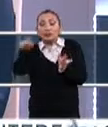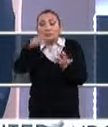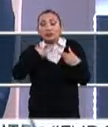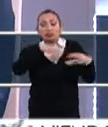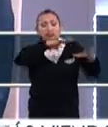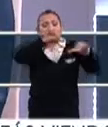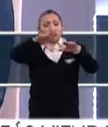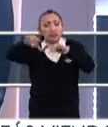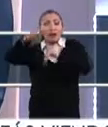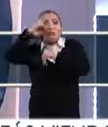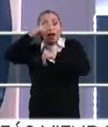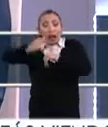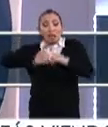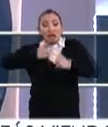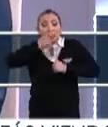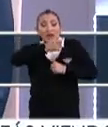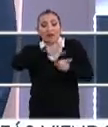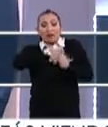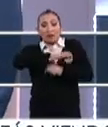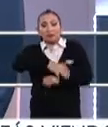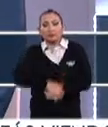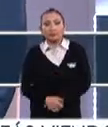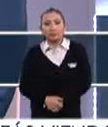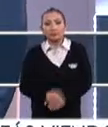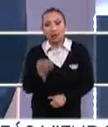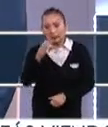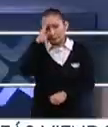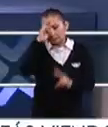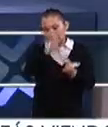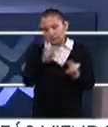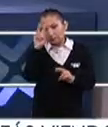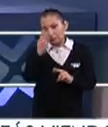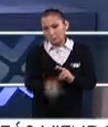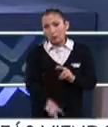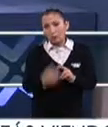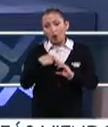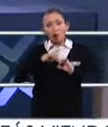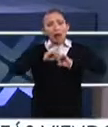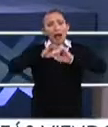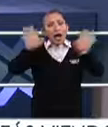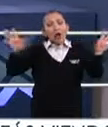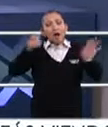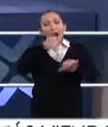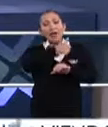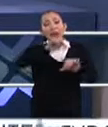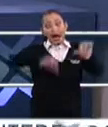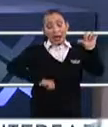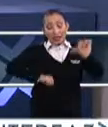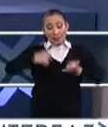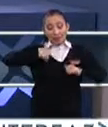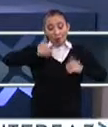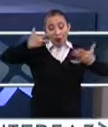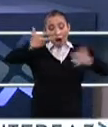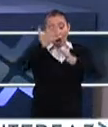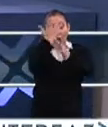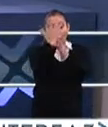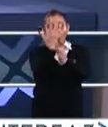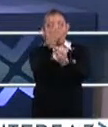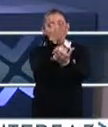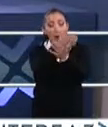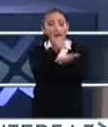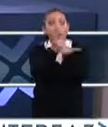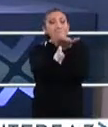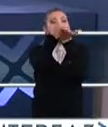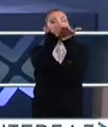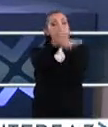humano para poder aprovechar esta información. Con esta reflexión que hace, sin duda alguna, nos deja claro que cada acción que hacemos el ser humano prácticamente tiene que